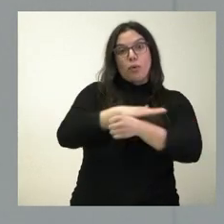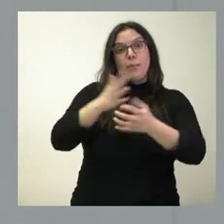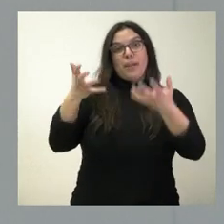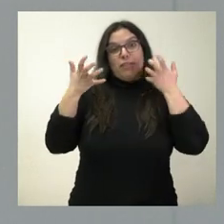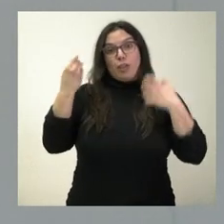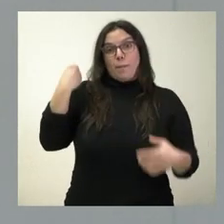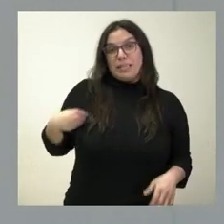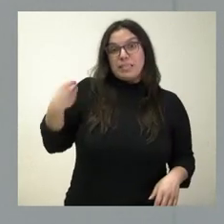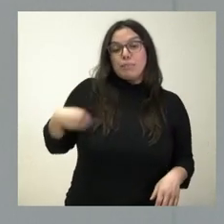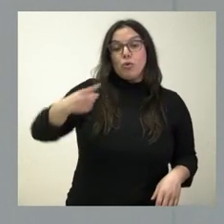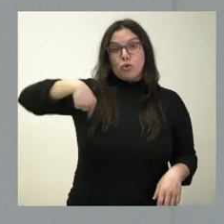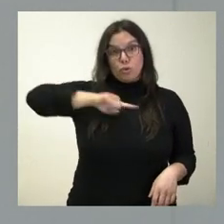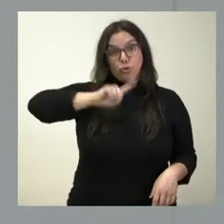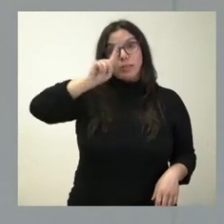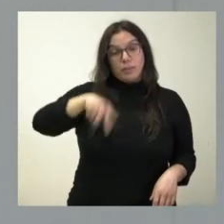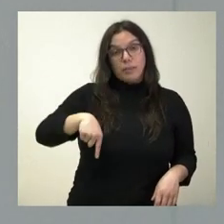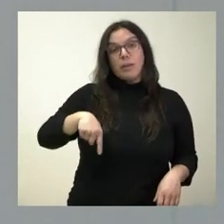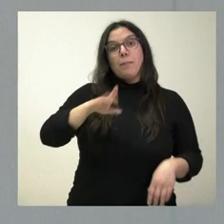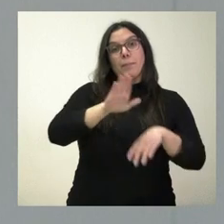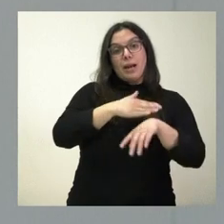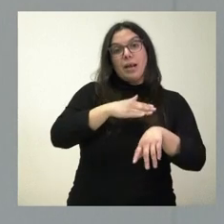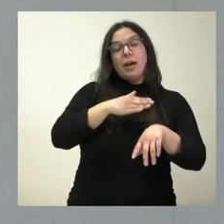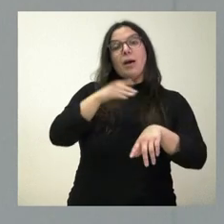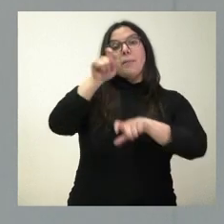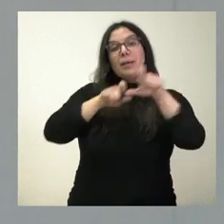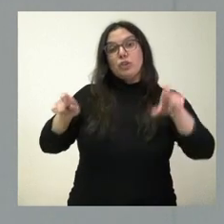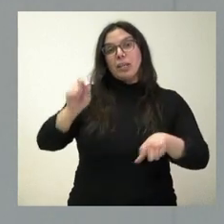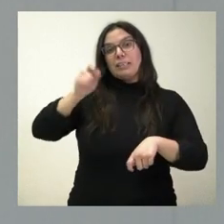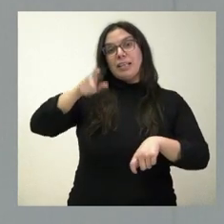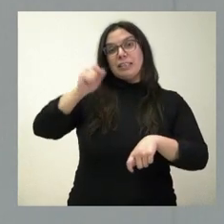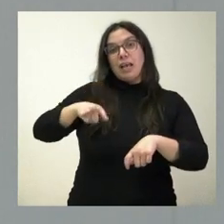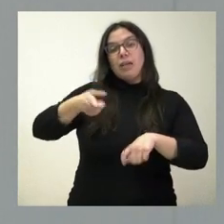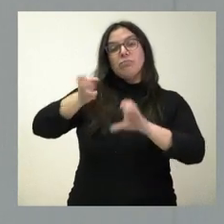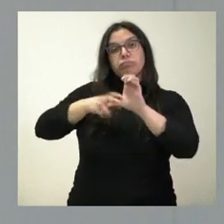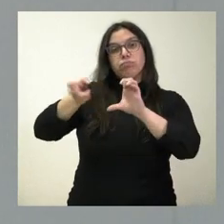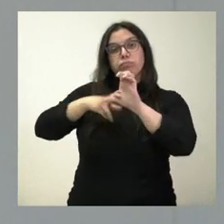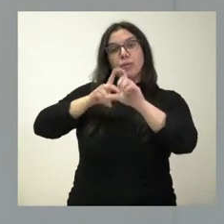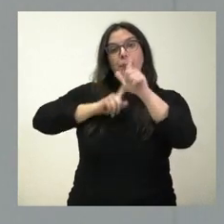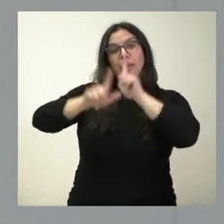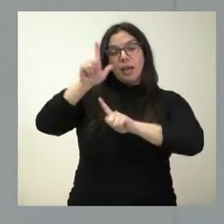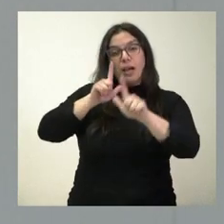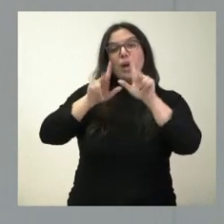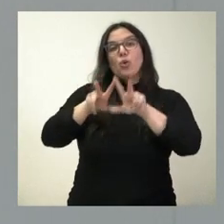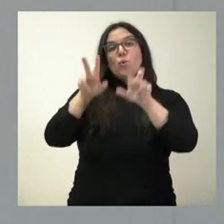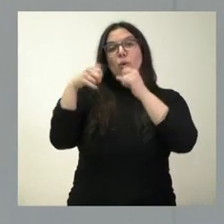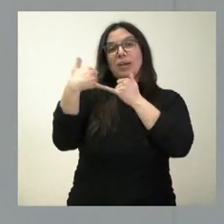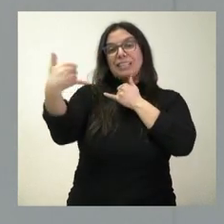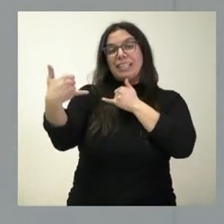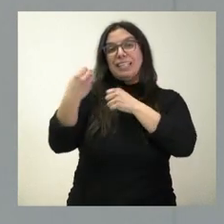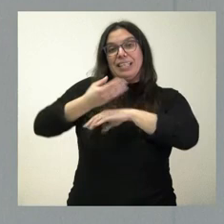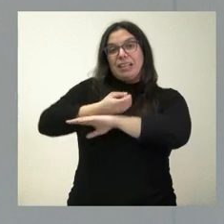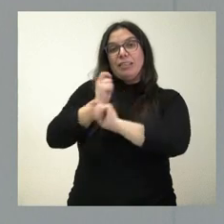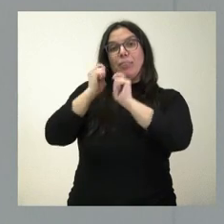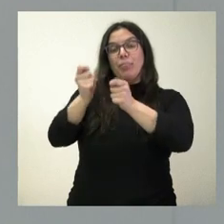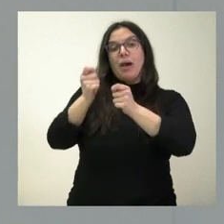desde la Junta de Castilla y León para los usuarios recurrentes de nuestra comunidad autónoma en las nuevas líneas de obligación de Servicio Público